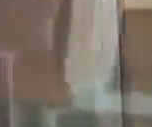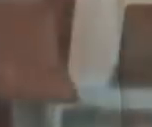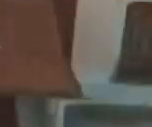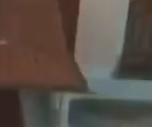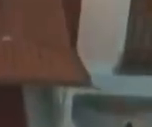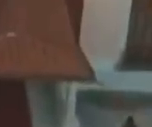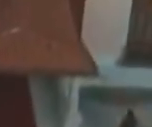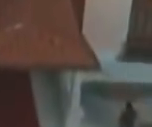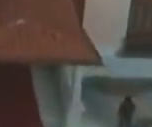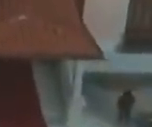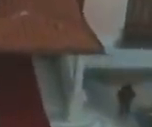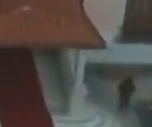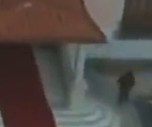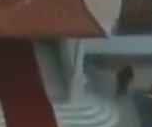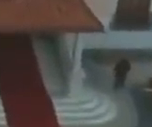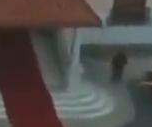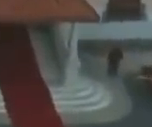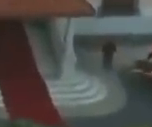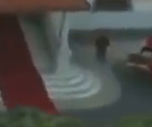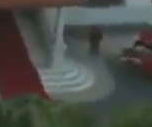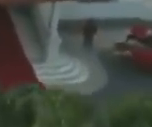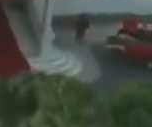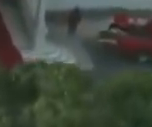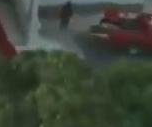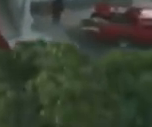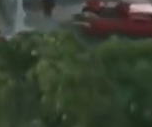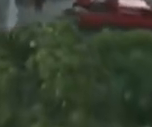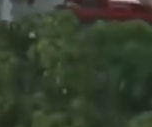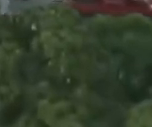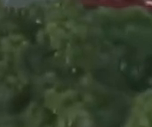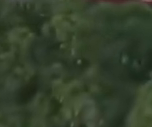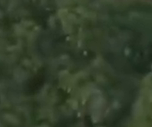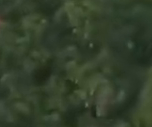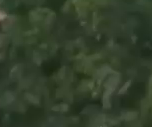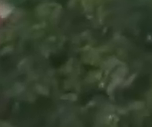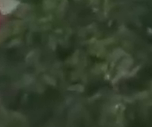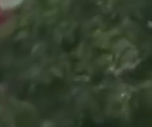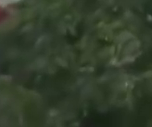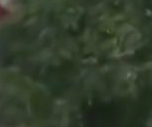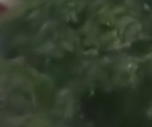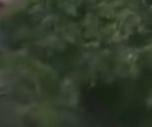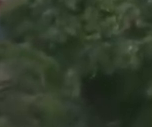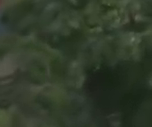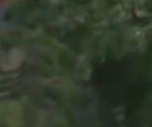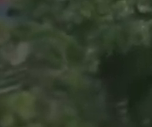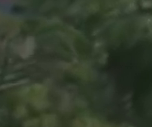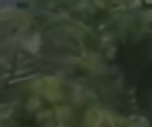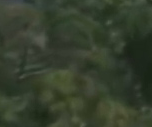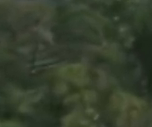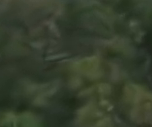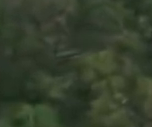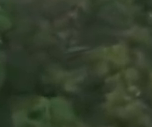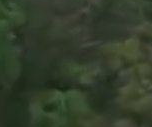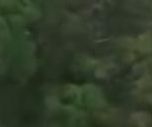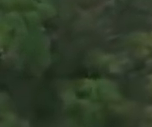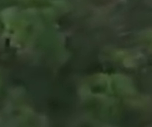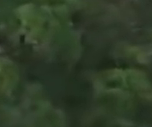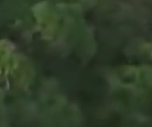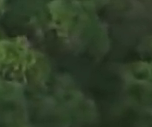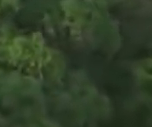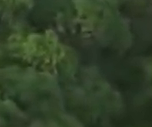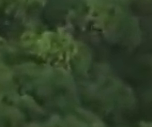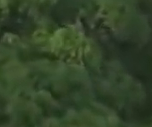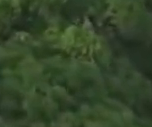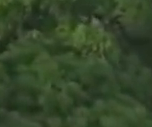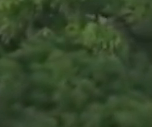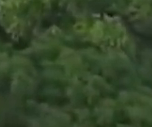Nicolás Maduro Moros, estará liderando el acto para galardonar a los historiadores e investigadores del país. El jefe de Estado estará